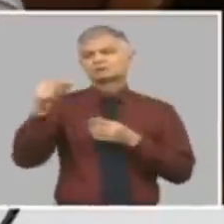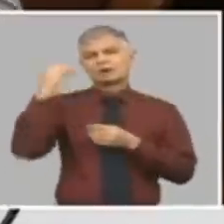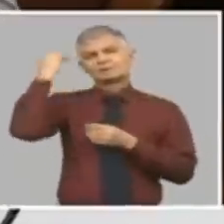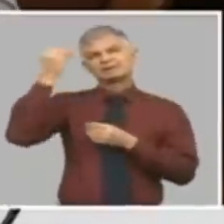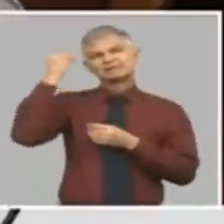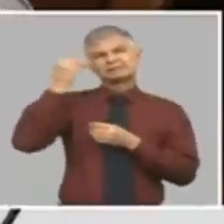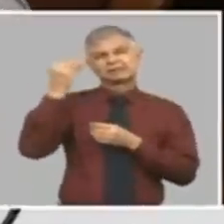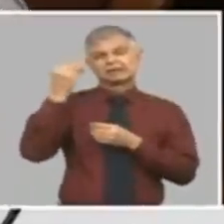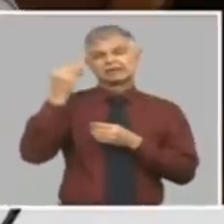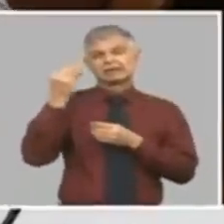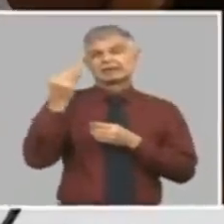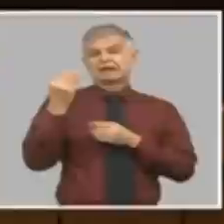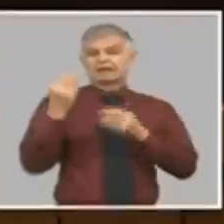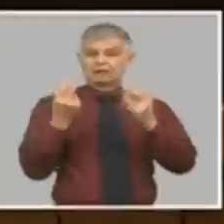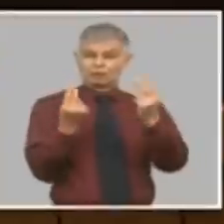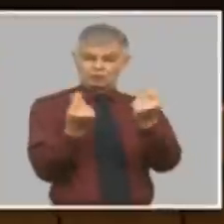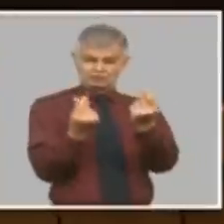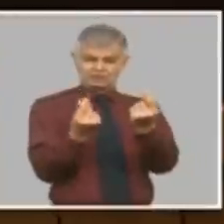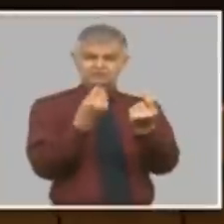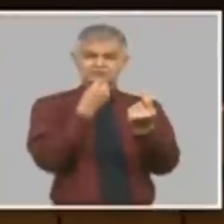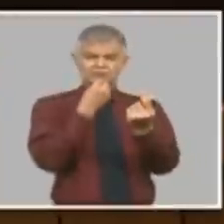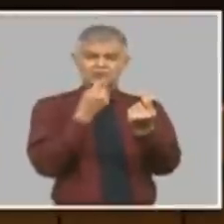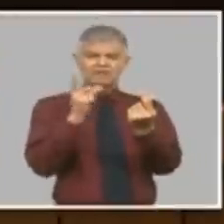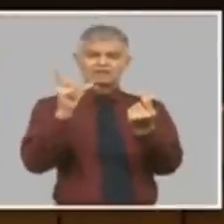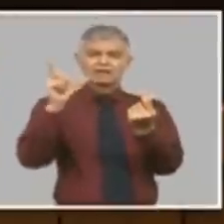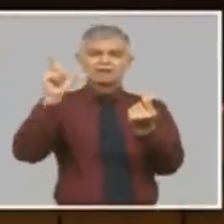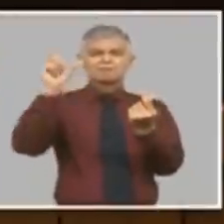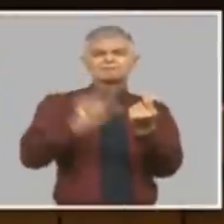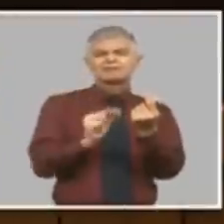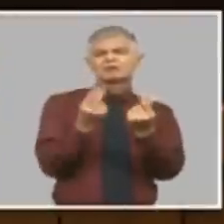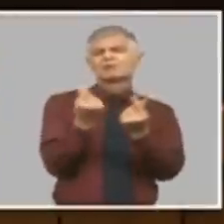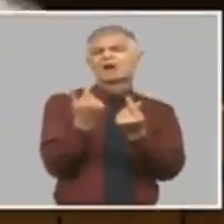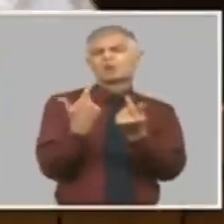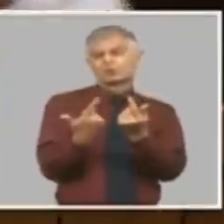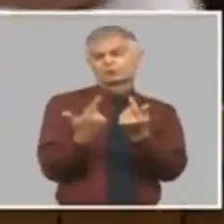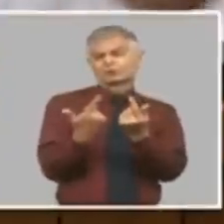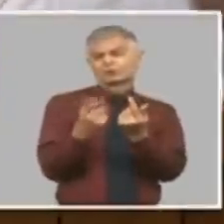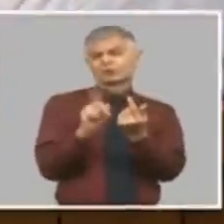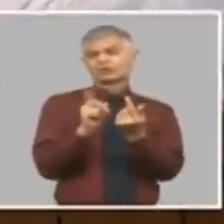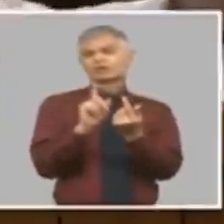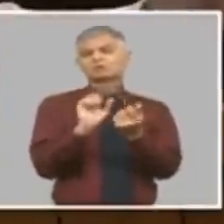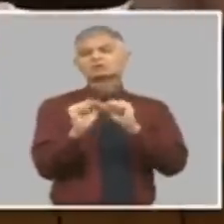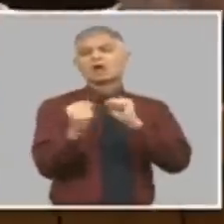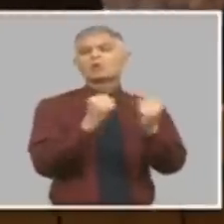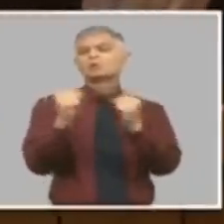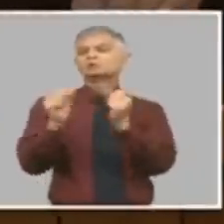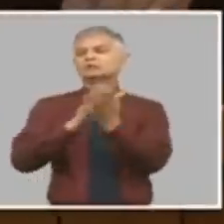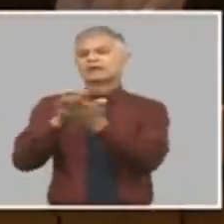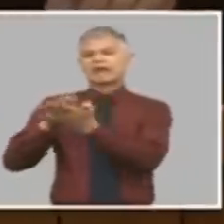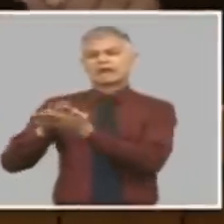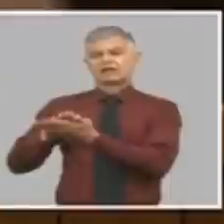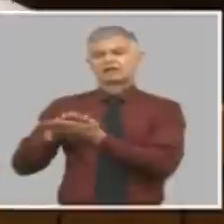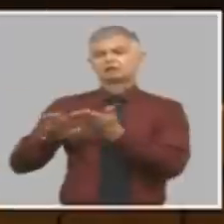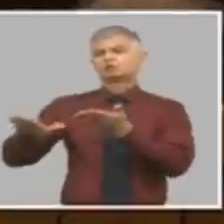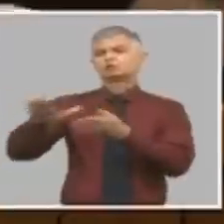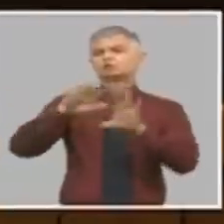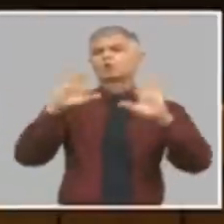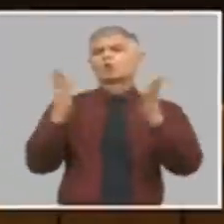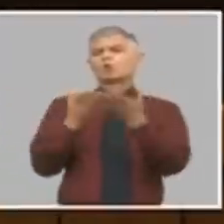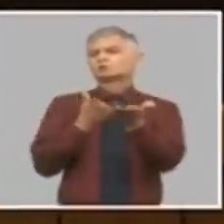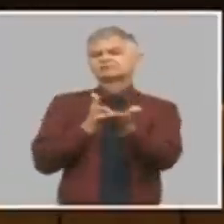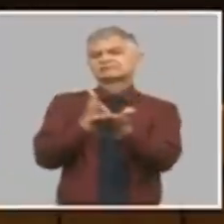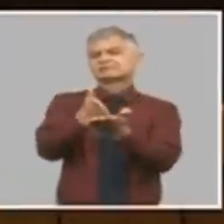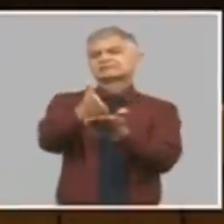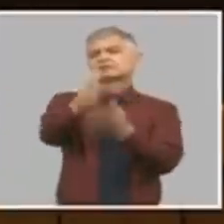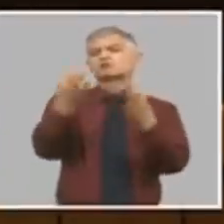devaluación en la economía y que no se produzca ajuste en ningún lugar. Que nos quedemos